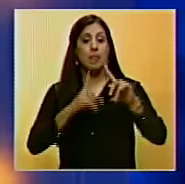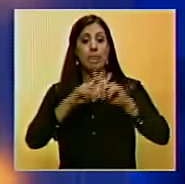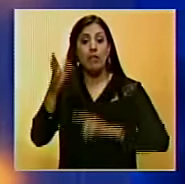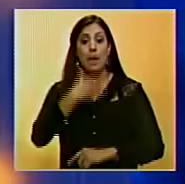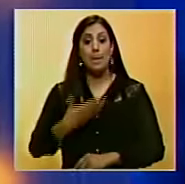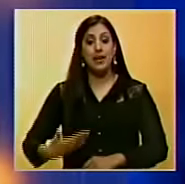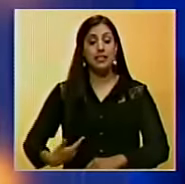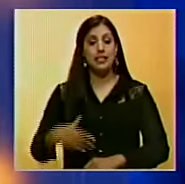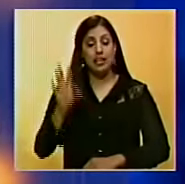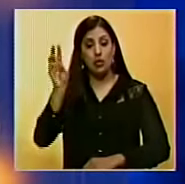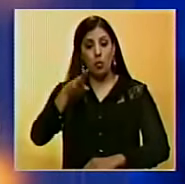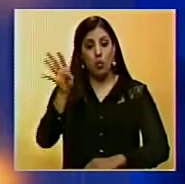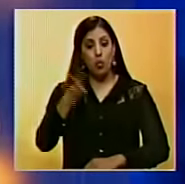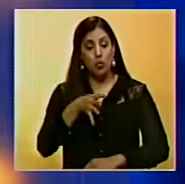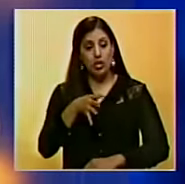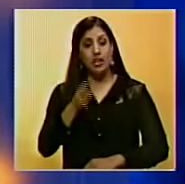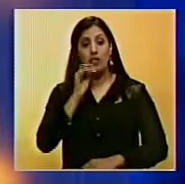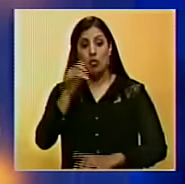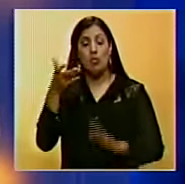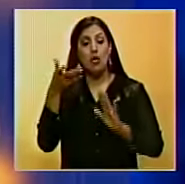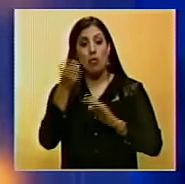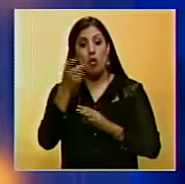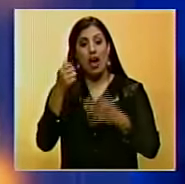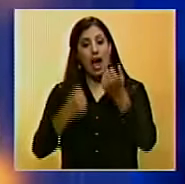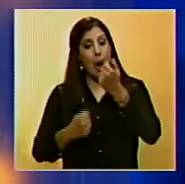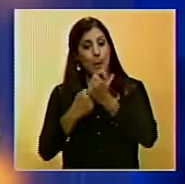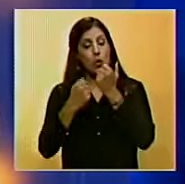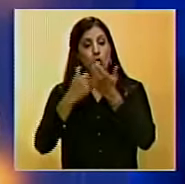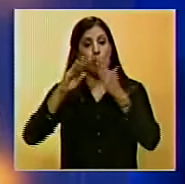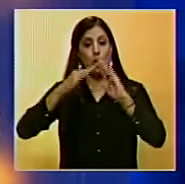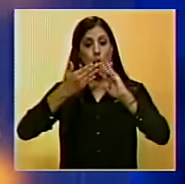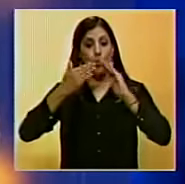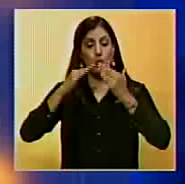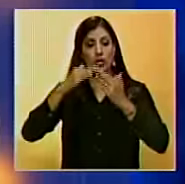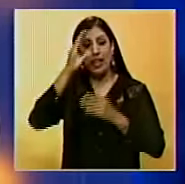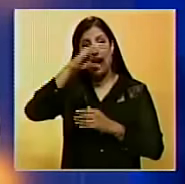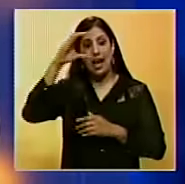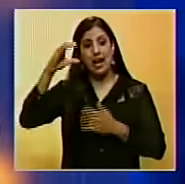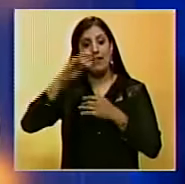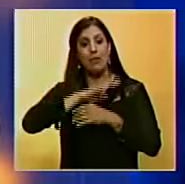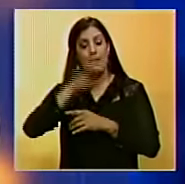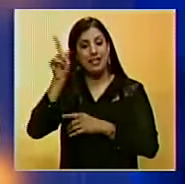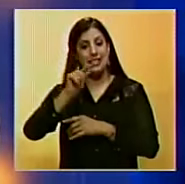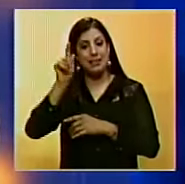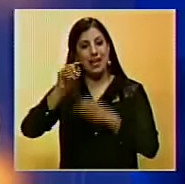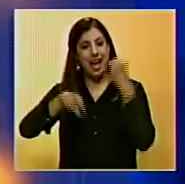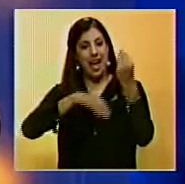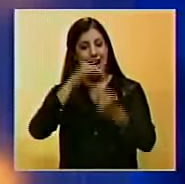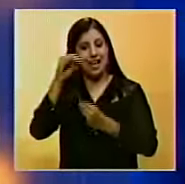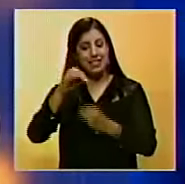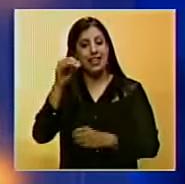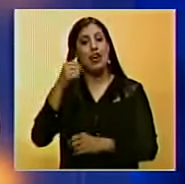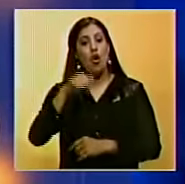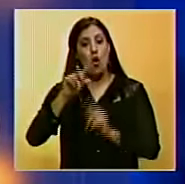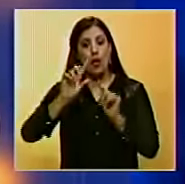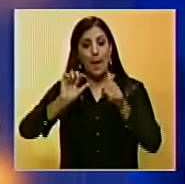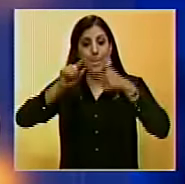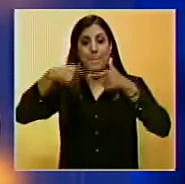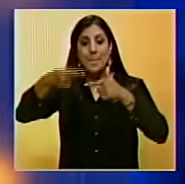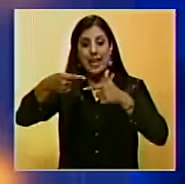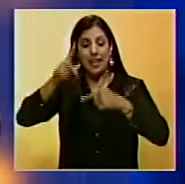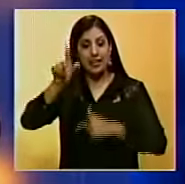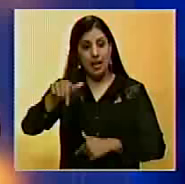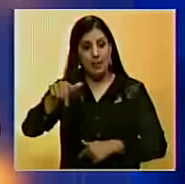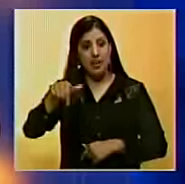El presidente de Guyana, David Granger, buscará el apoyo de la comunidad del Caribe en la cumbre semestral que se realizará entre hoy y mañana en